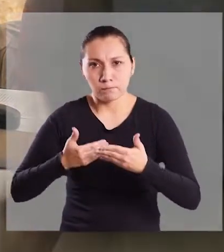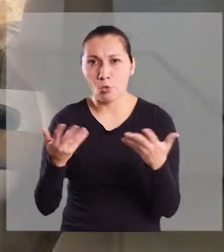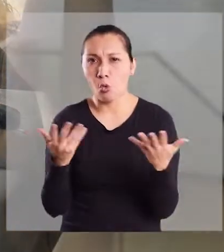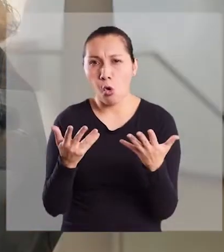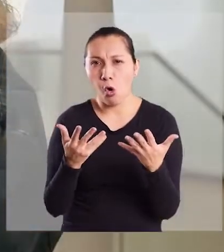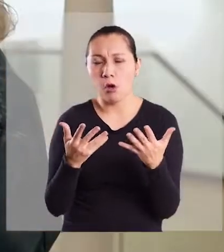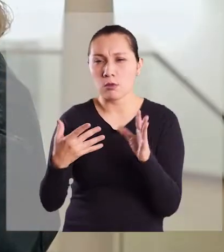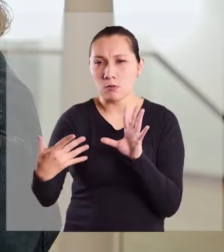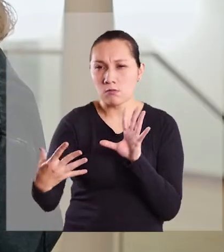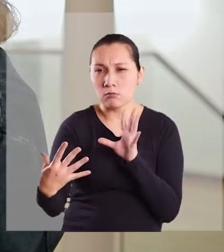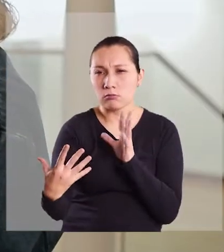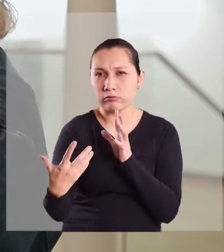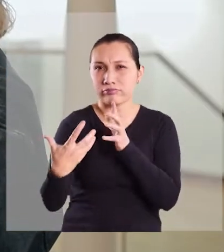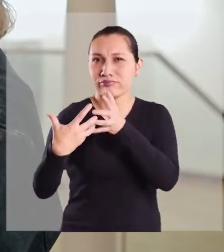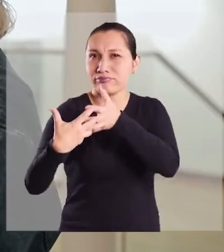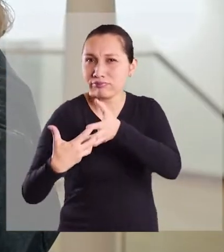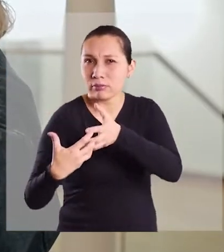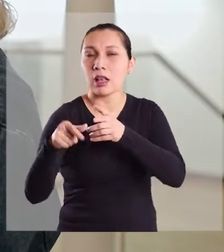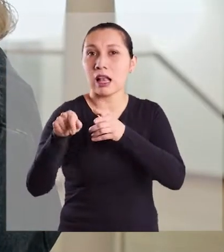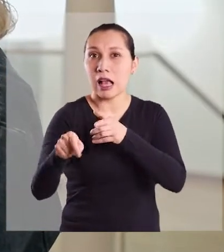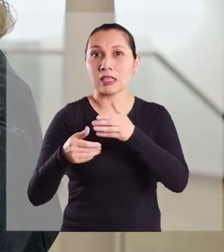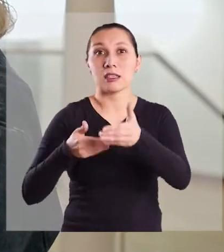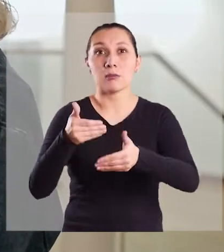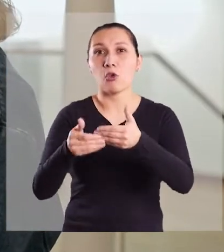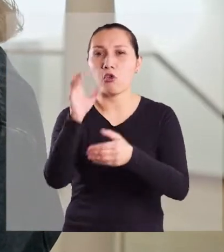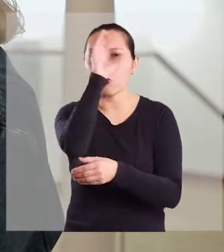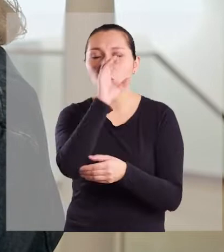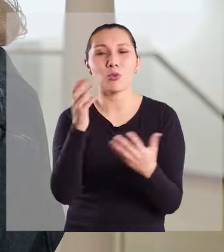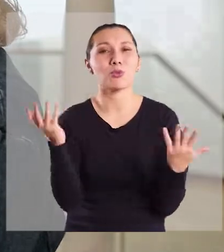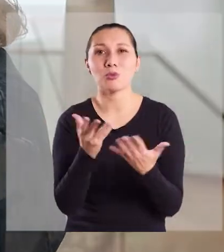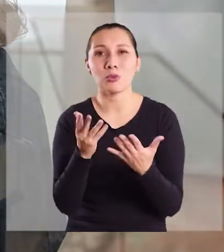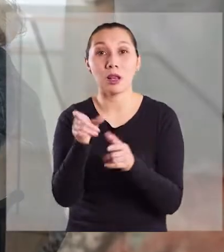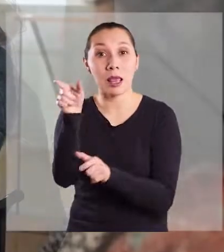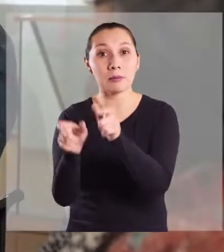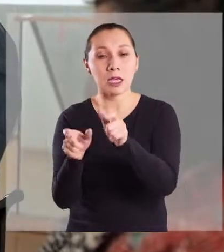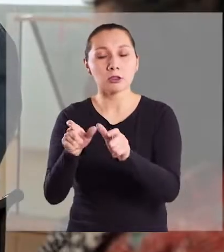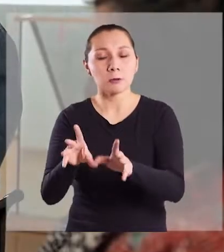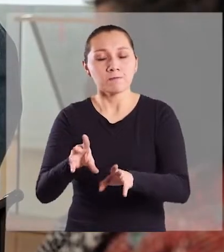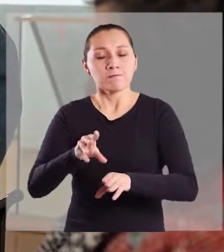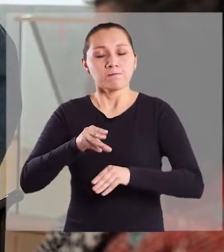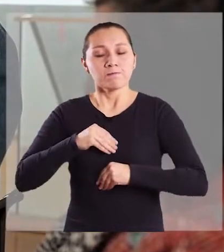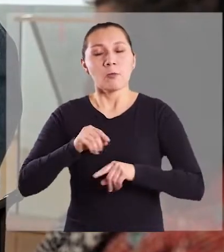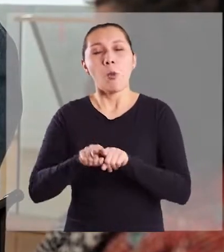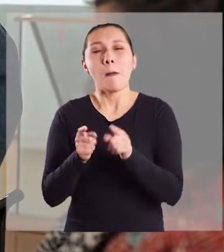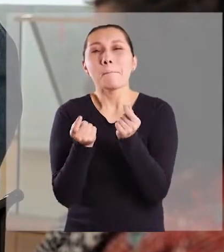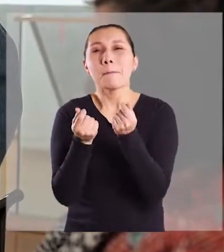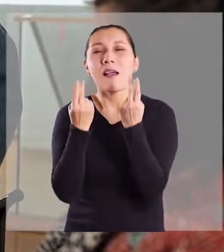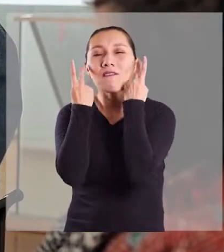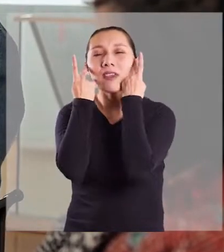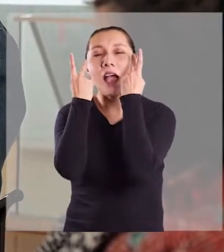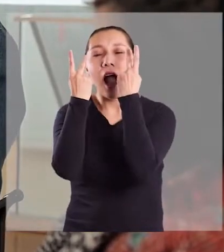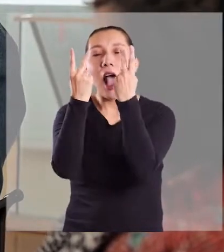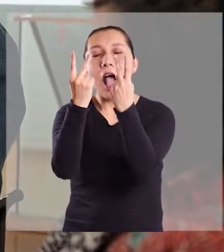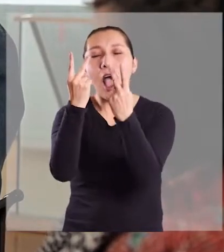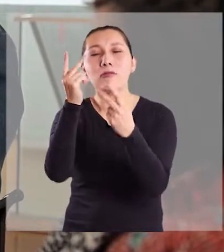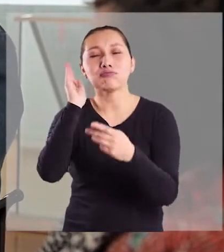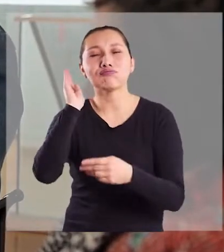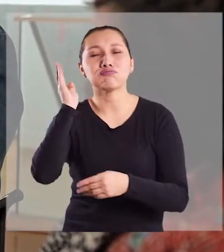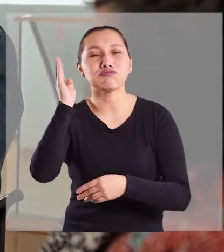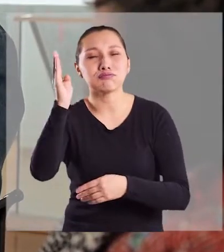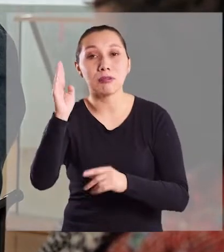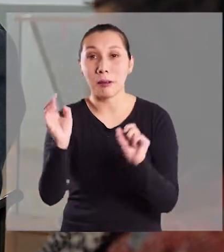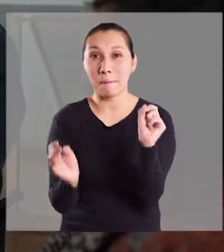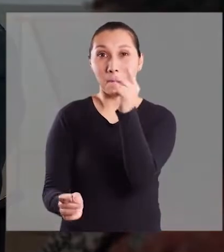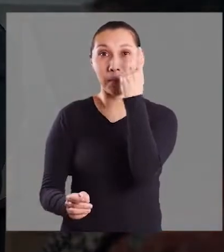modularización del proceso, lo que buscamos fue que la gente vaya viviendo un viaje. Marco en pantalla.